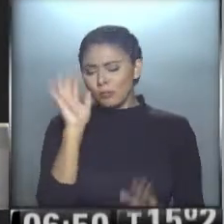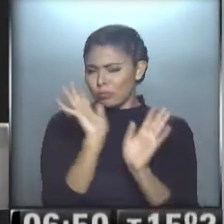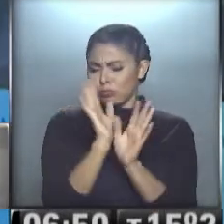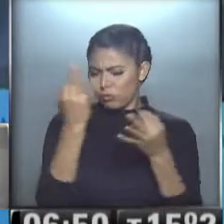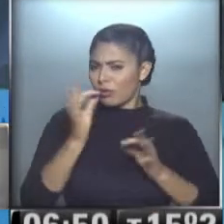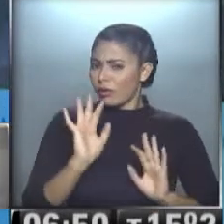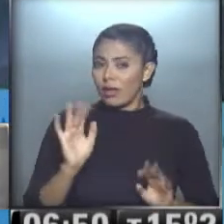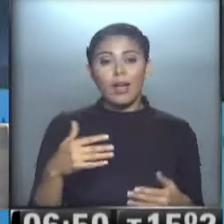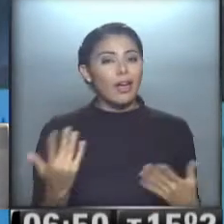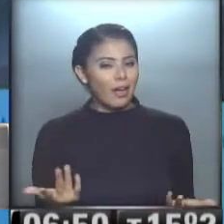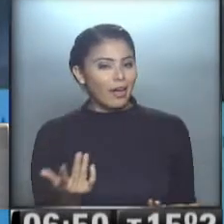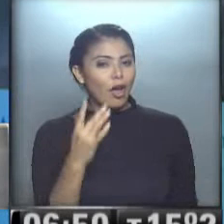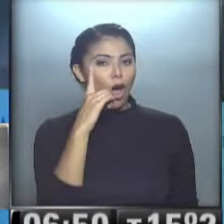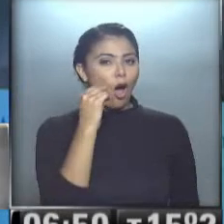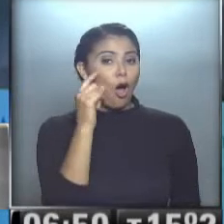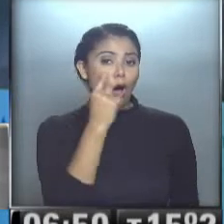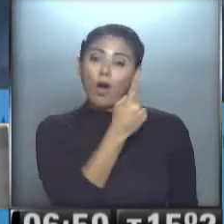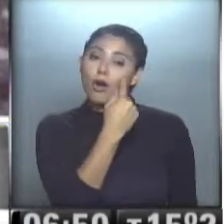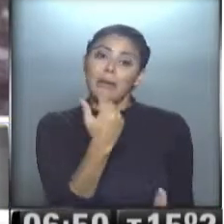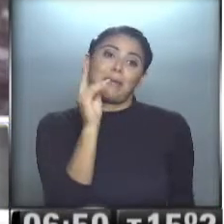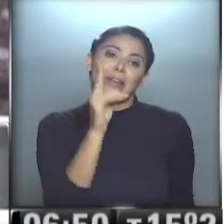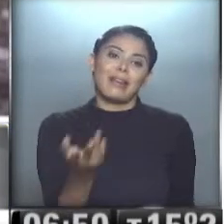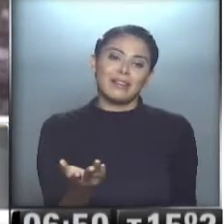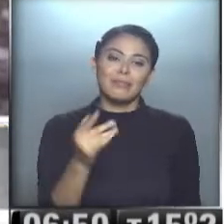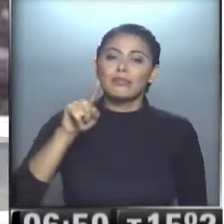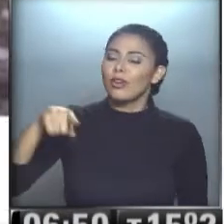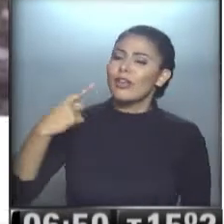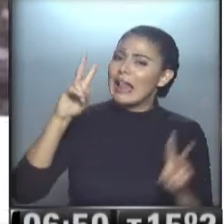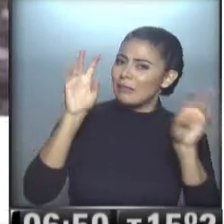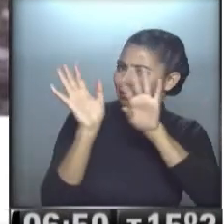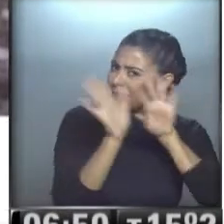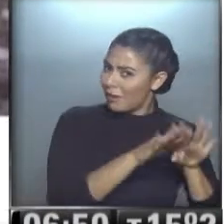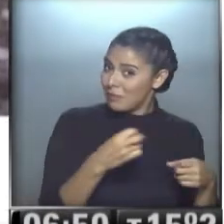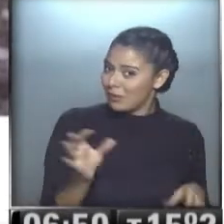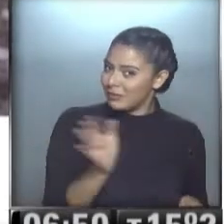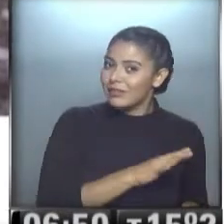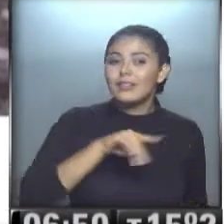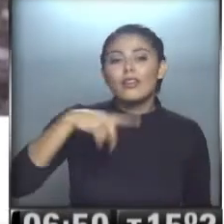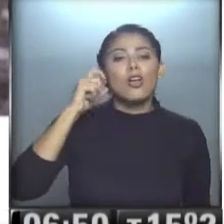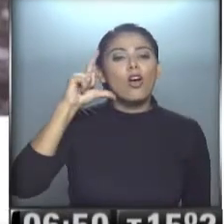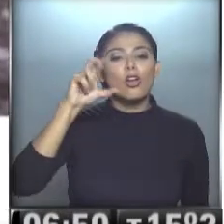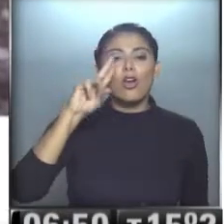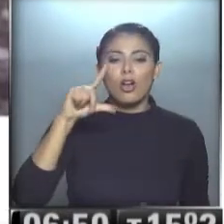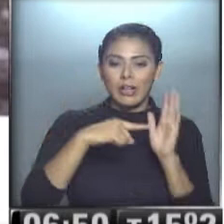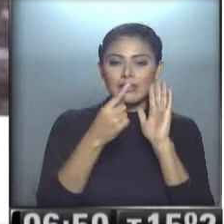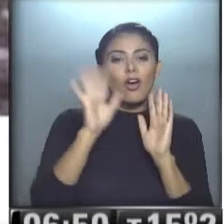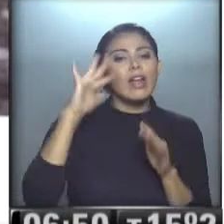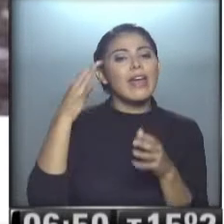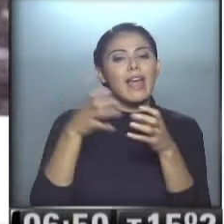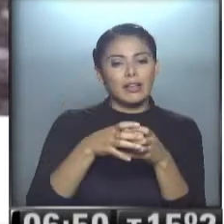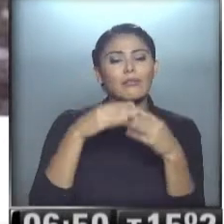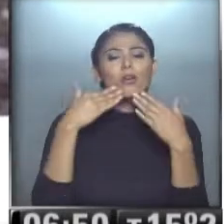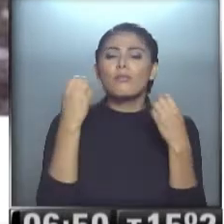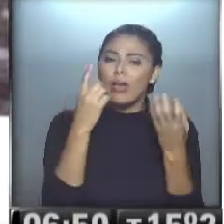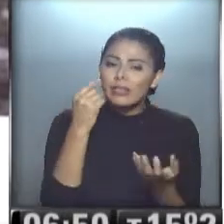Claro, esa cosa, ¿no? Los ojos son para mirar. Gloria Jerez, dejemos el tema mejor. Gloria Jerez, hola Nadia y equipo, buenos días. Gracias por